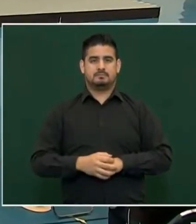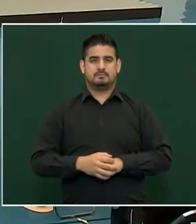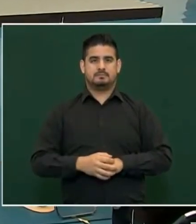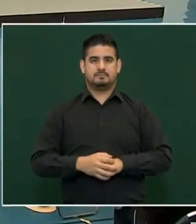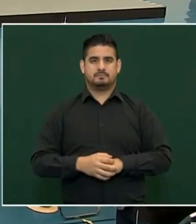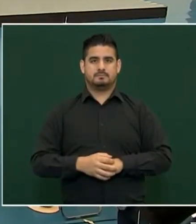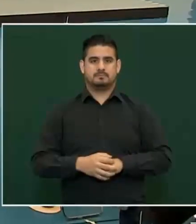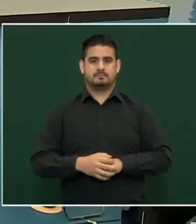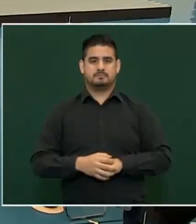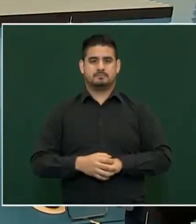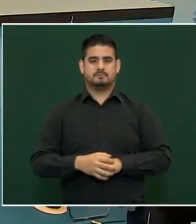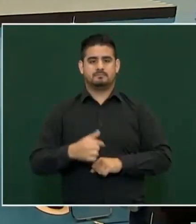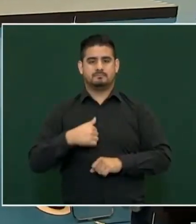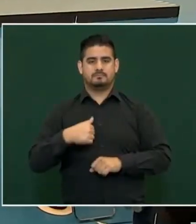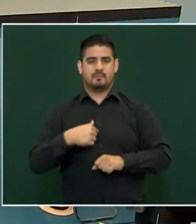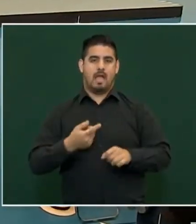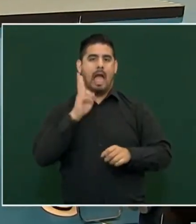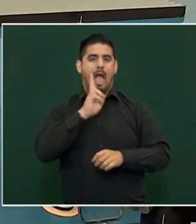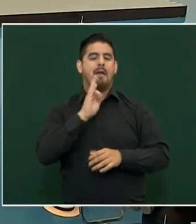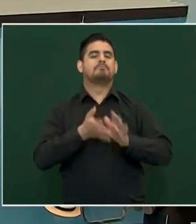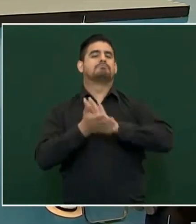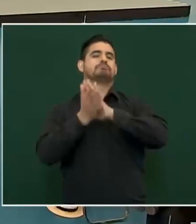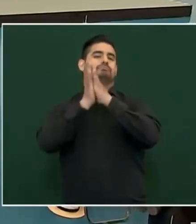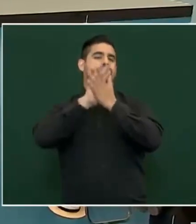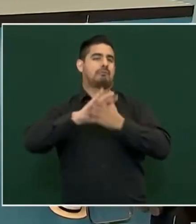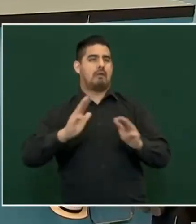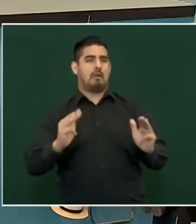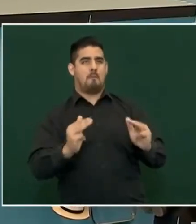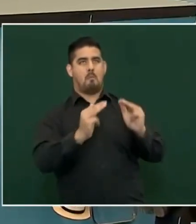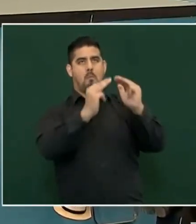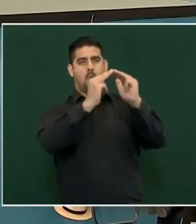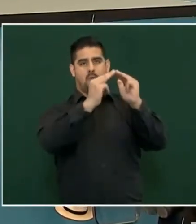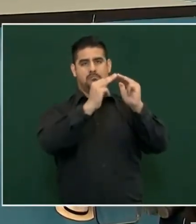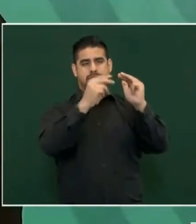estoy recreando esto del cerro y de la